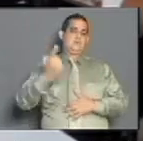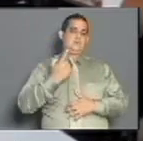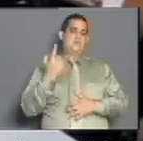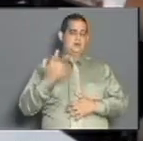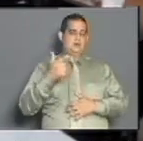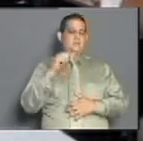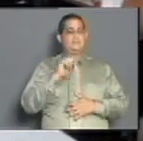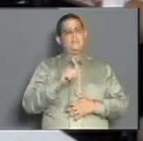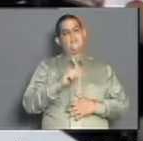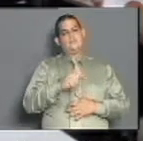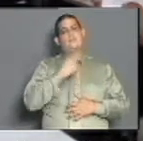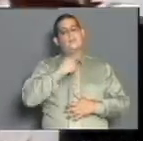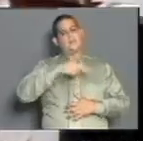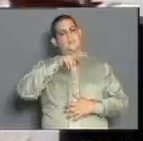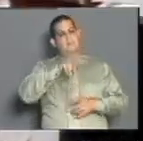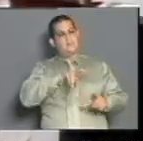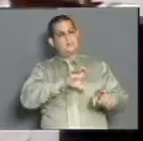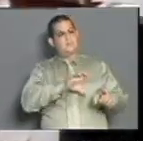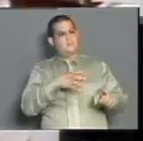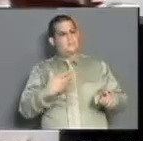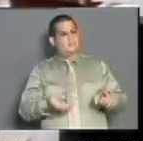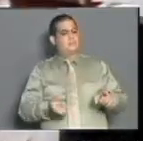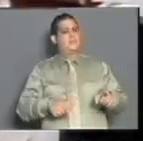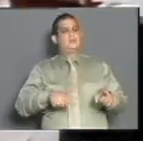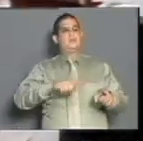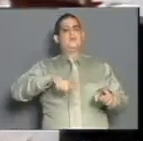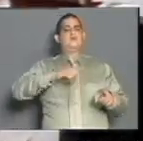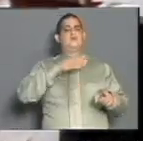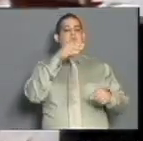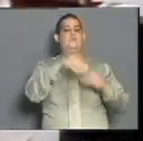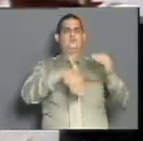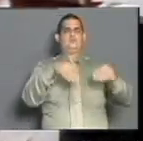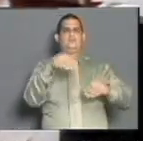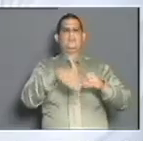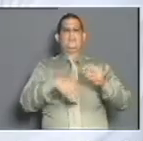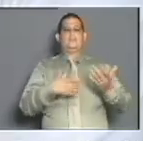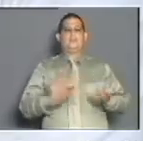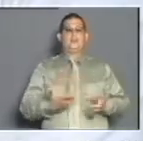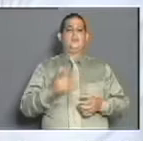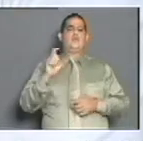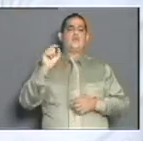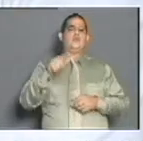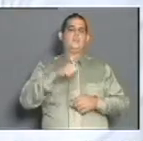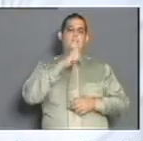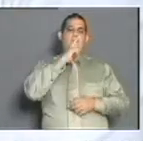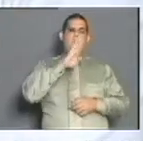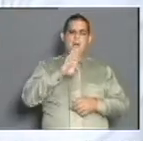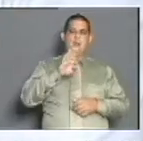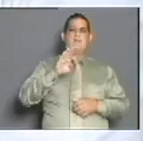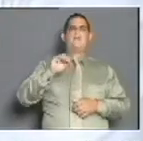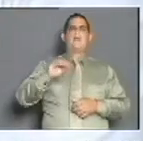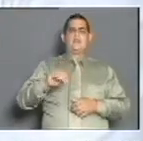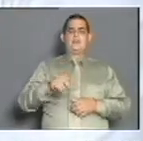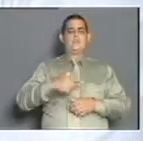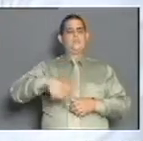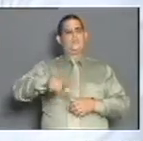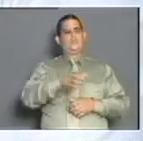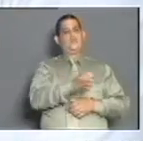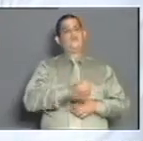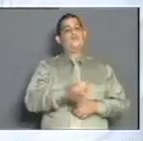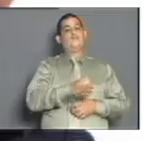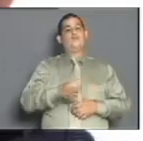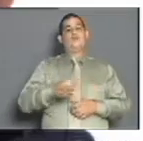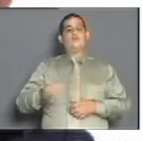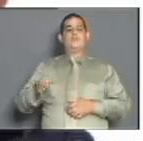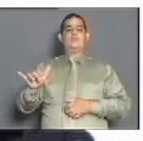A la evaluación con sede en este territorio asistieron representantes de Cueto, Banes, Antilla y Mayarí. Al tiempo que un examen